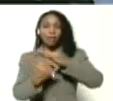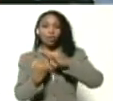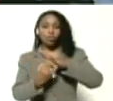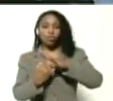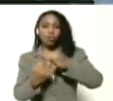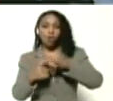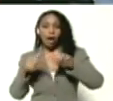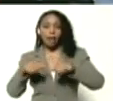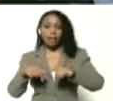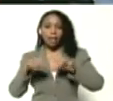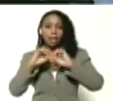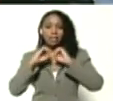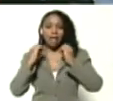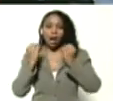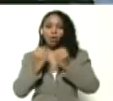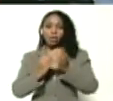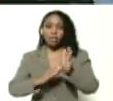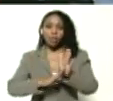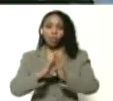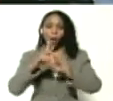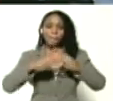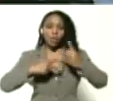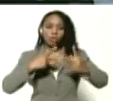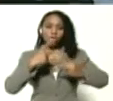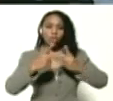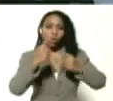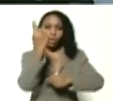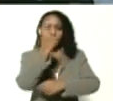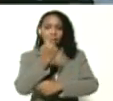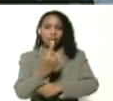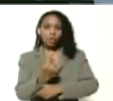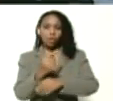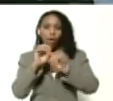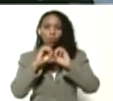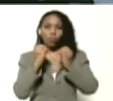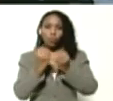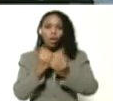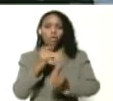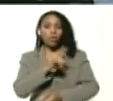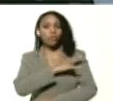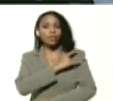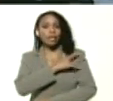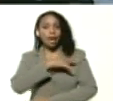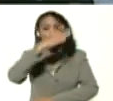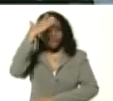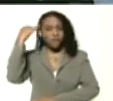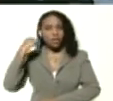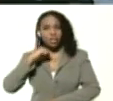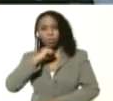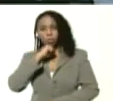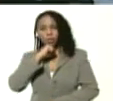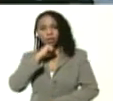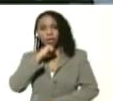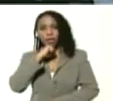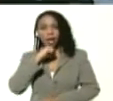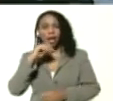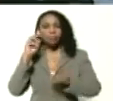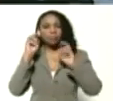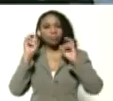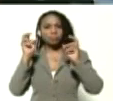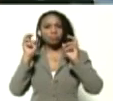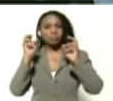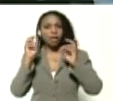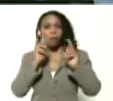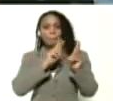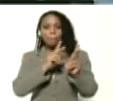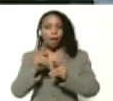virtuales o donde se desarrolla todo el proceso y diseño de las aulas virtuales de la Universidad Francisco de Miranda, en el marcado en el